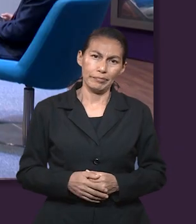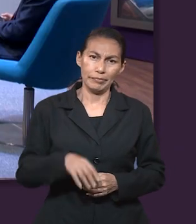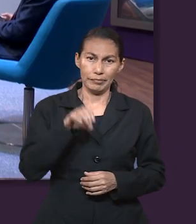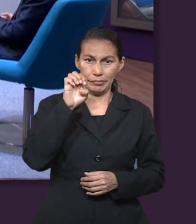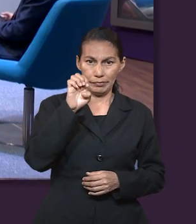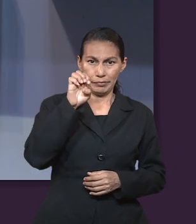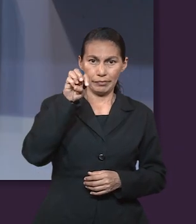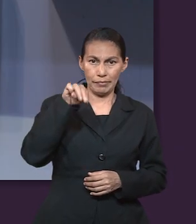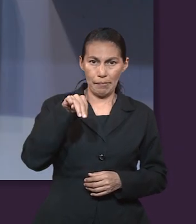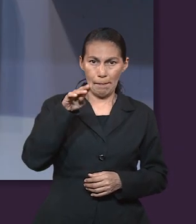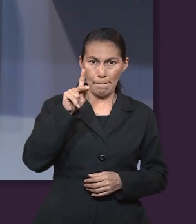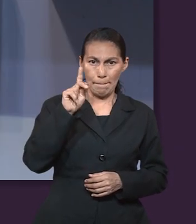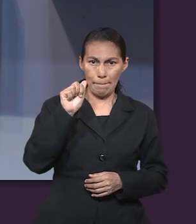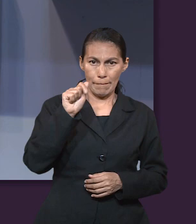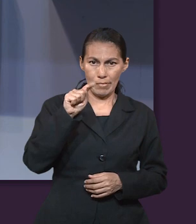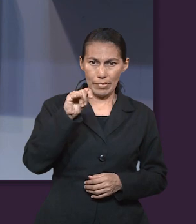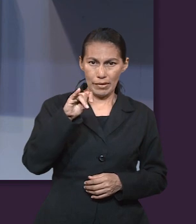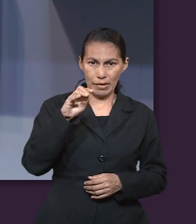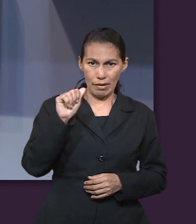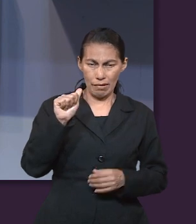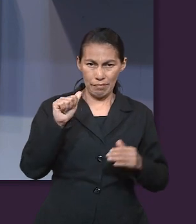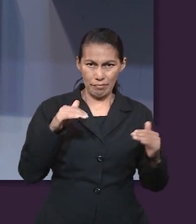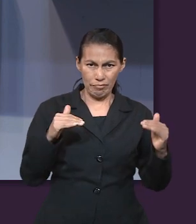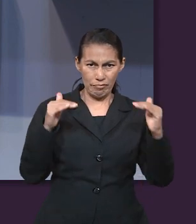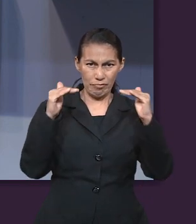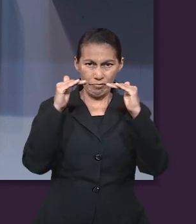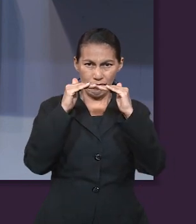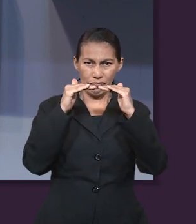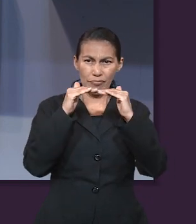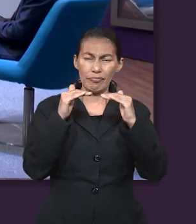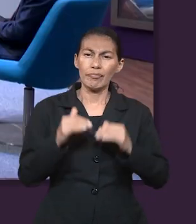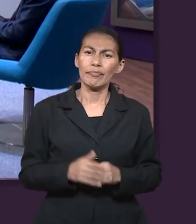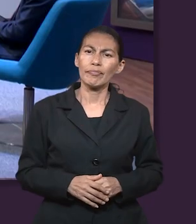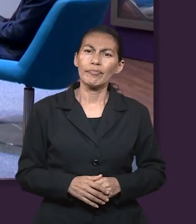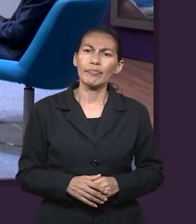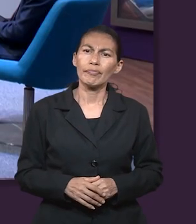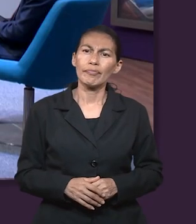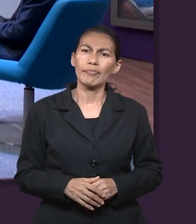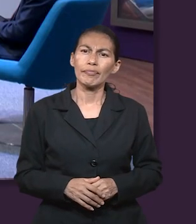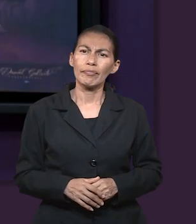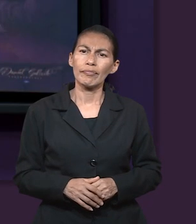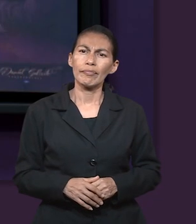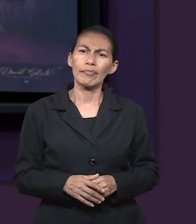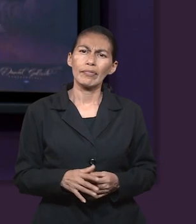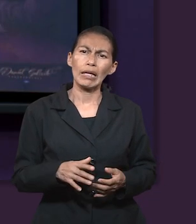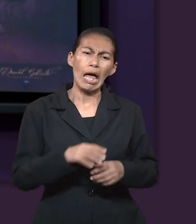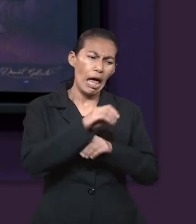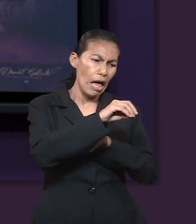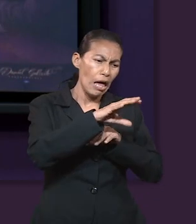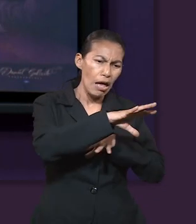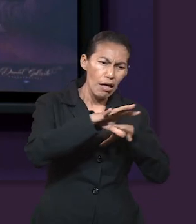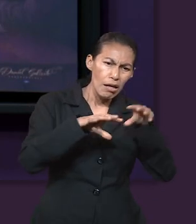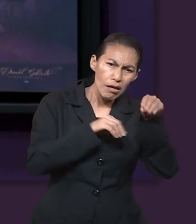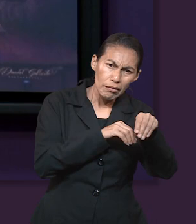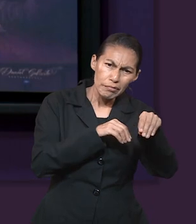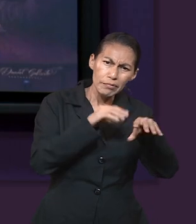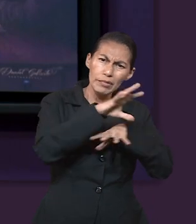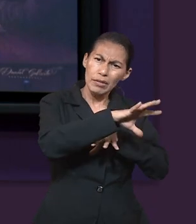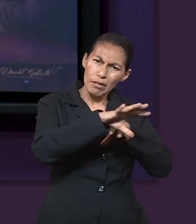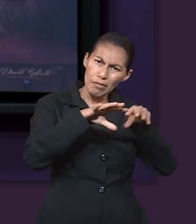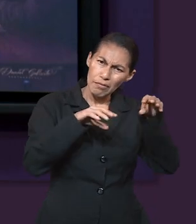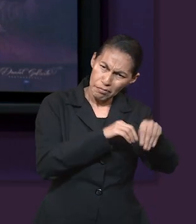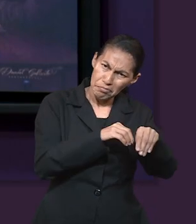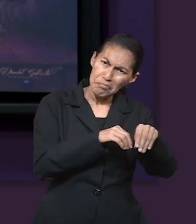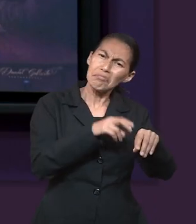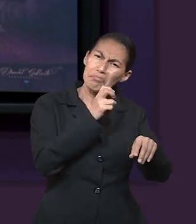Ok. Empatía. Empatía. Que podamos mostrar empatía con los demás. Pues yo creo que es importante, así como mencionó Sarai, mostrarles a los demás